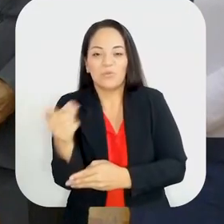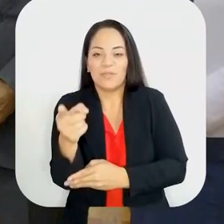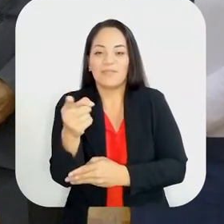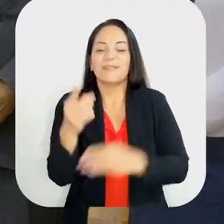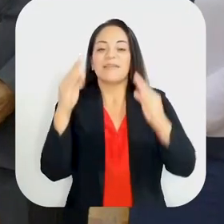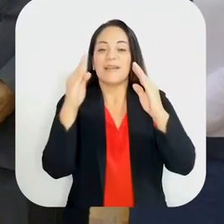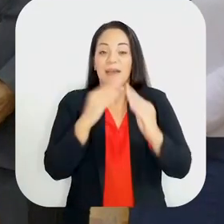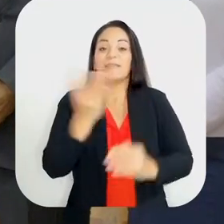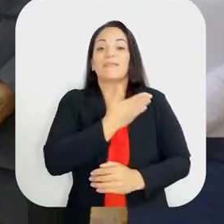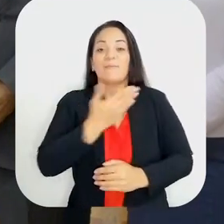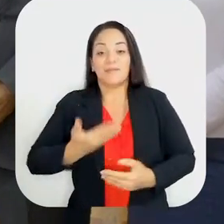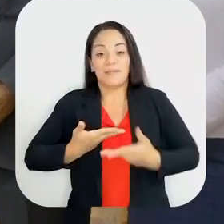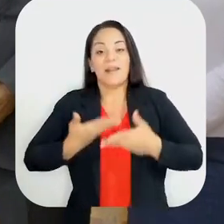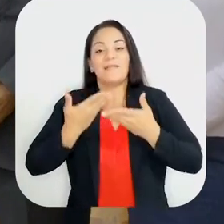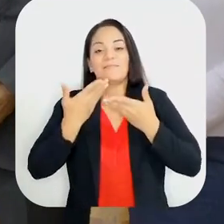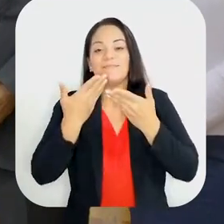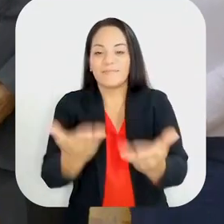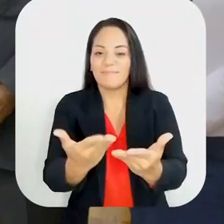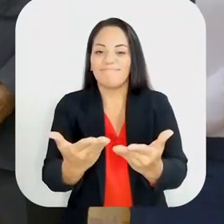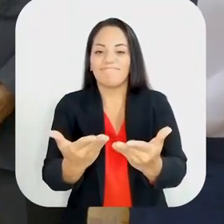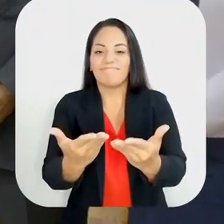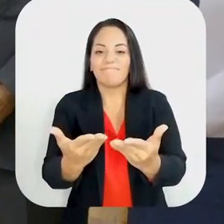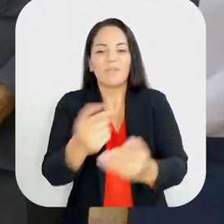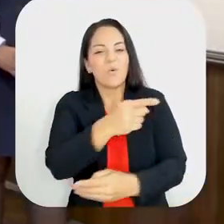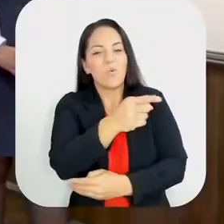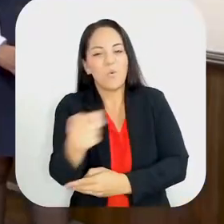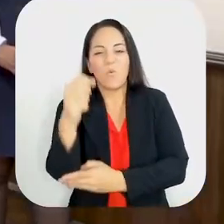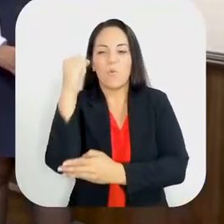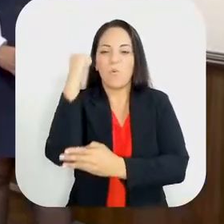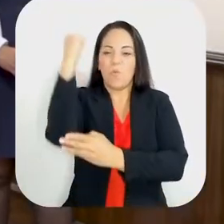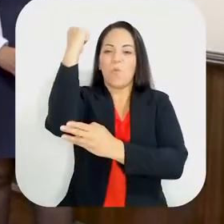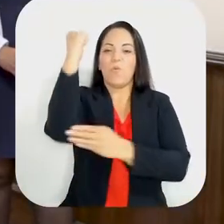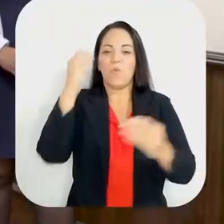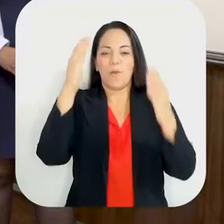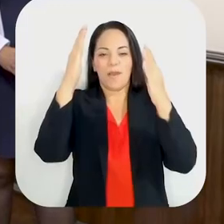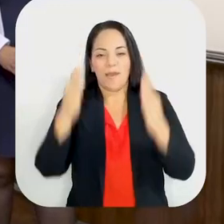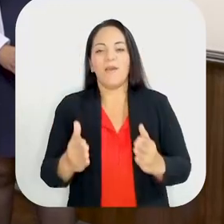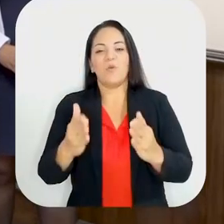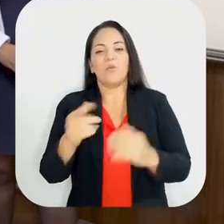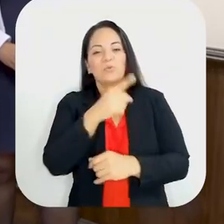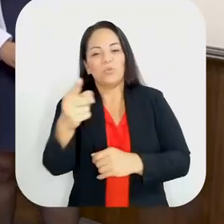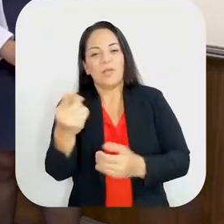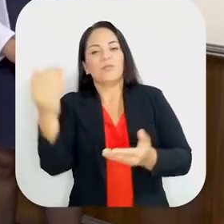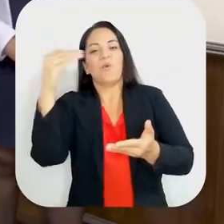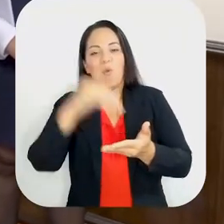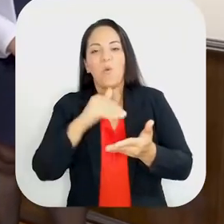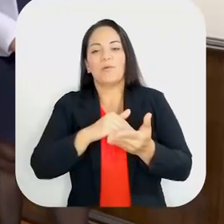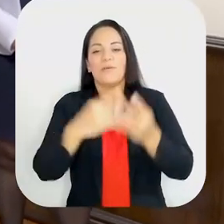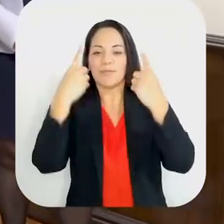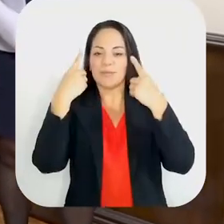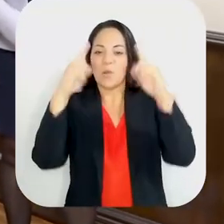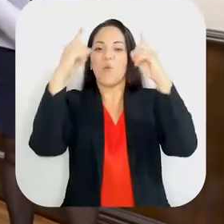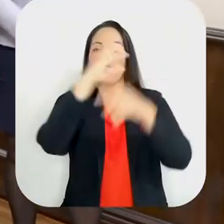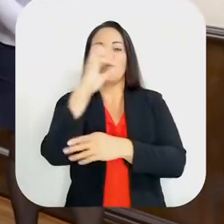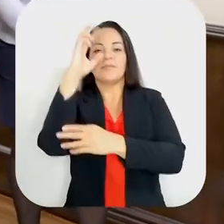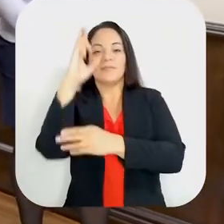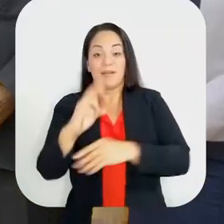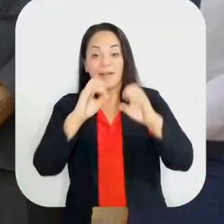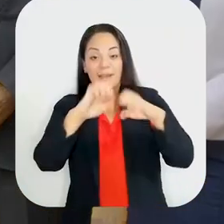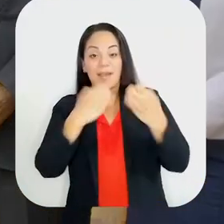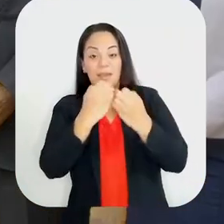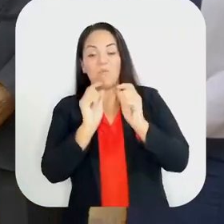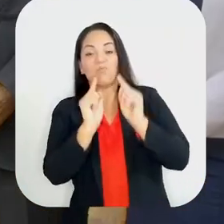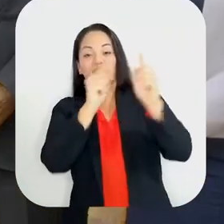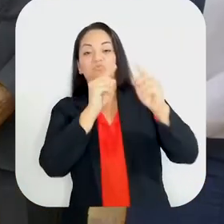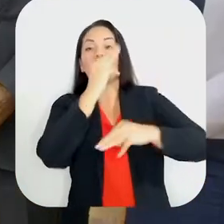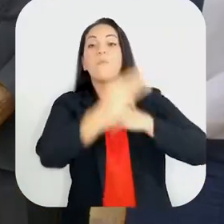Presidencial a nuestros héroes que una vez más ponen a Costa Rica en un Mundial